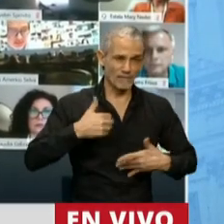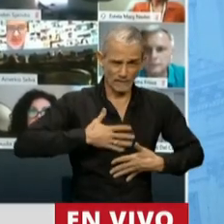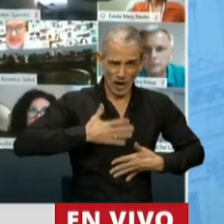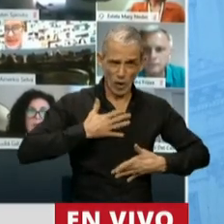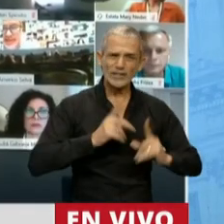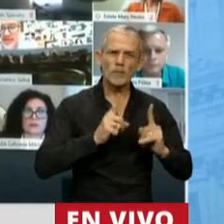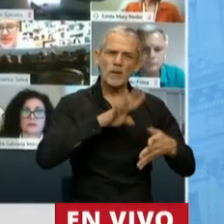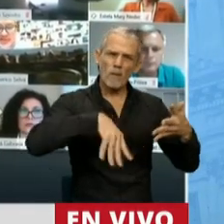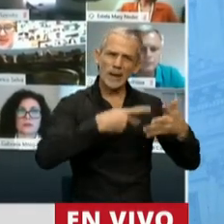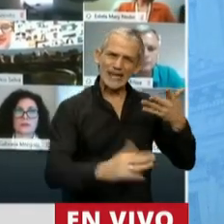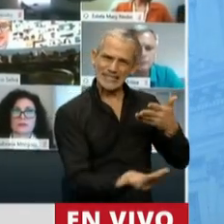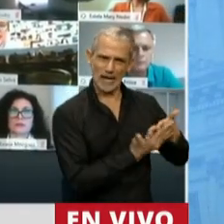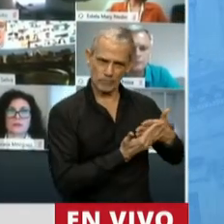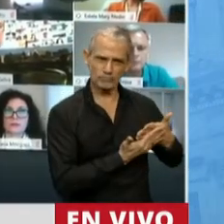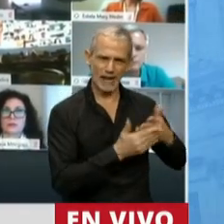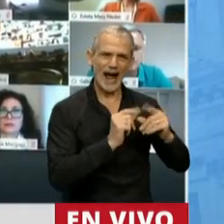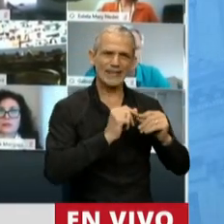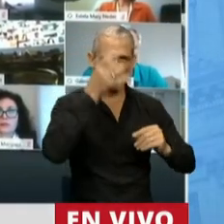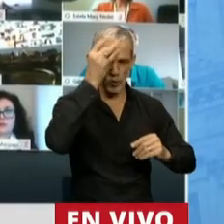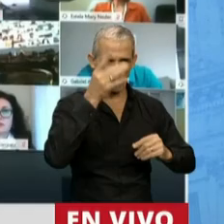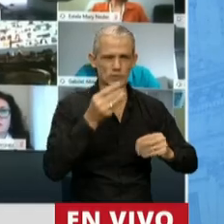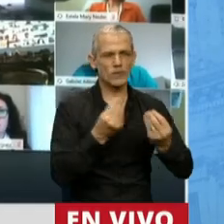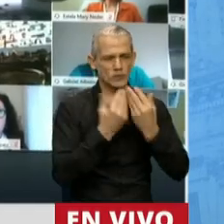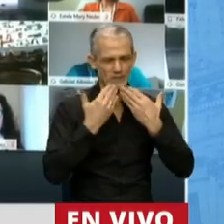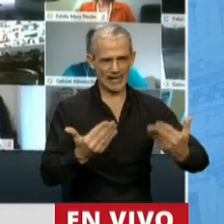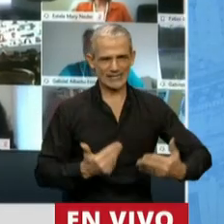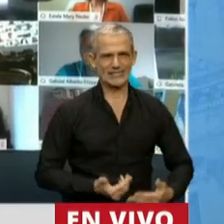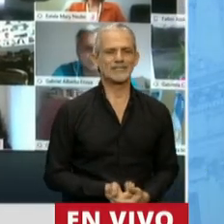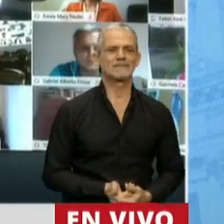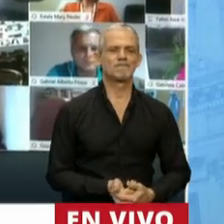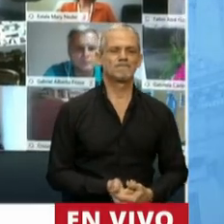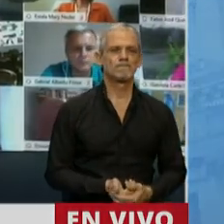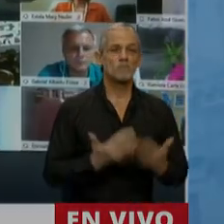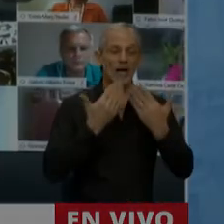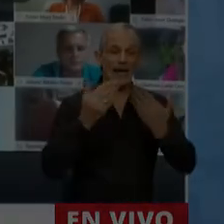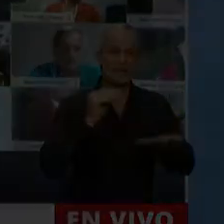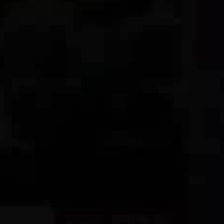la planilla NEPSA al artículo 12. Nada más, muchas gracias. Gracias, diputado.